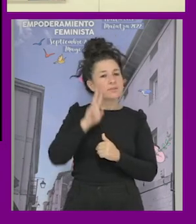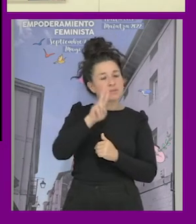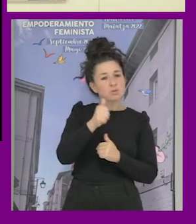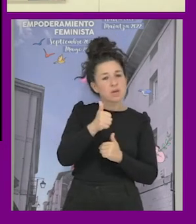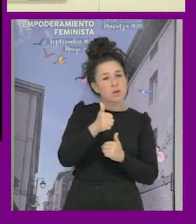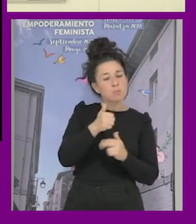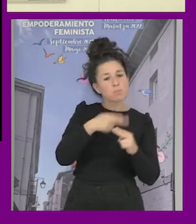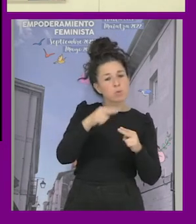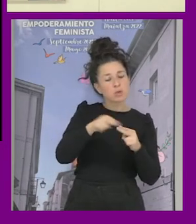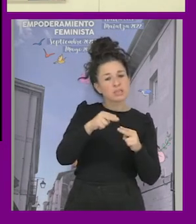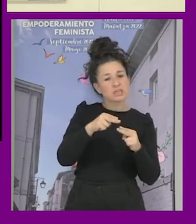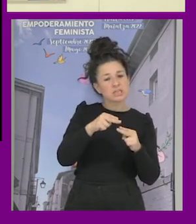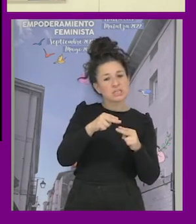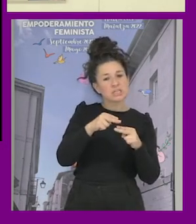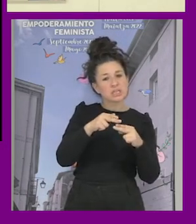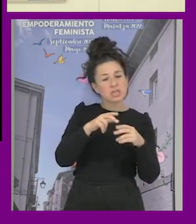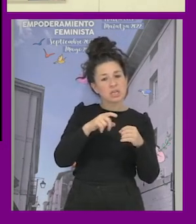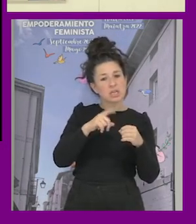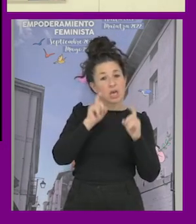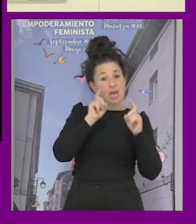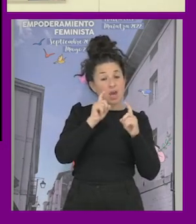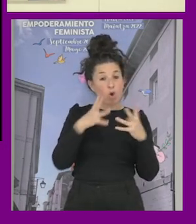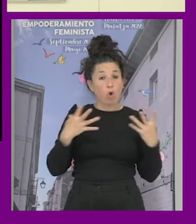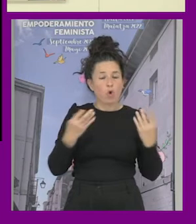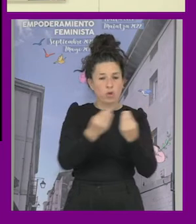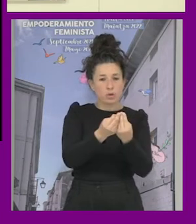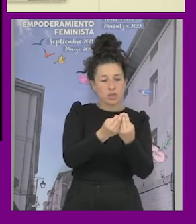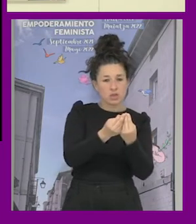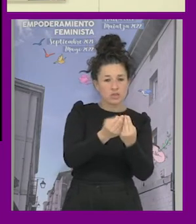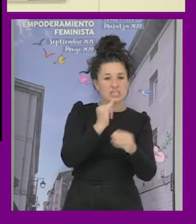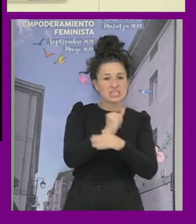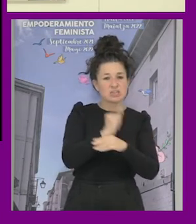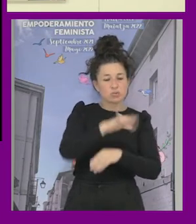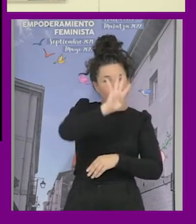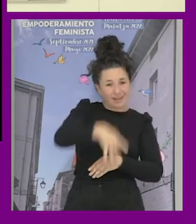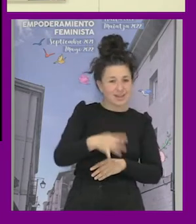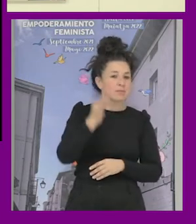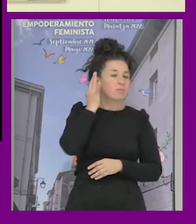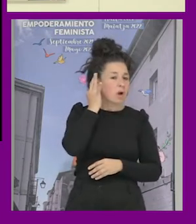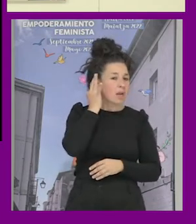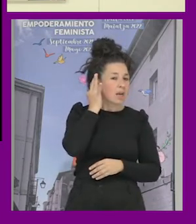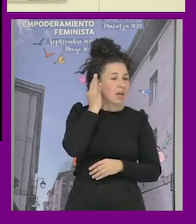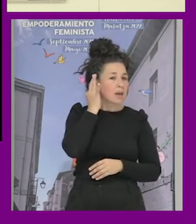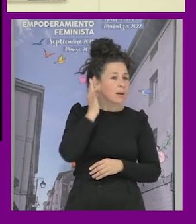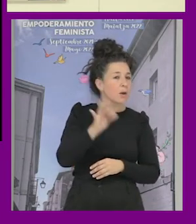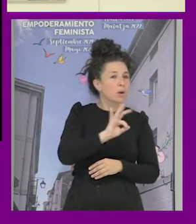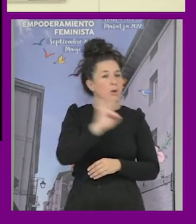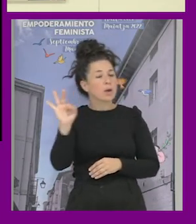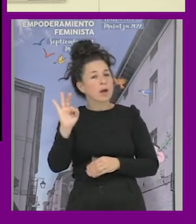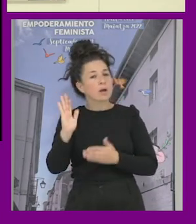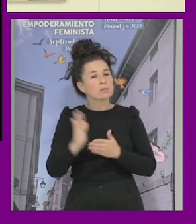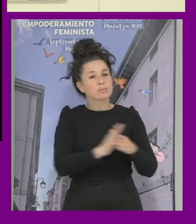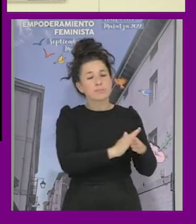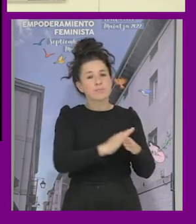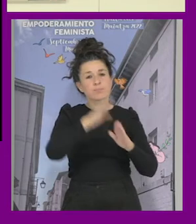que se llevaban a cabo desde el instituto catalán de las mujeres y por el otro lado estaban empezando empezando a hacerse programas para